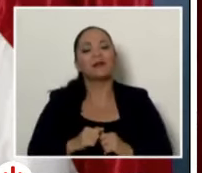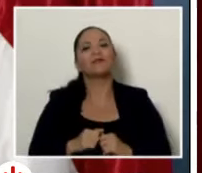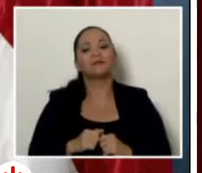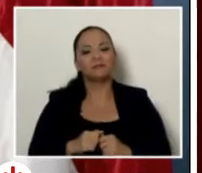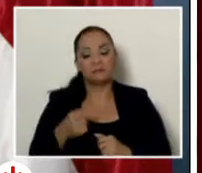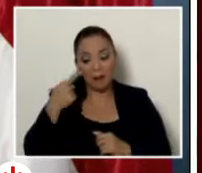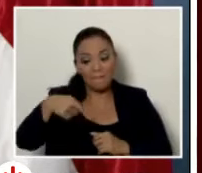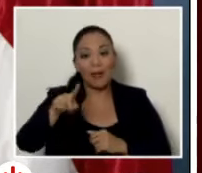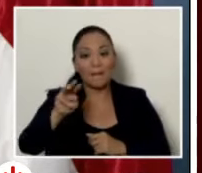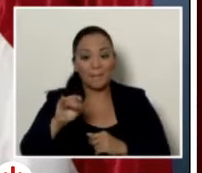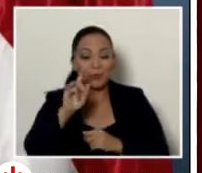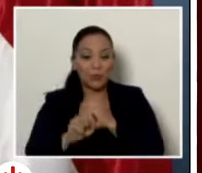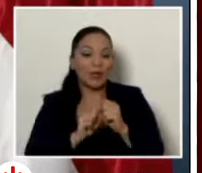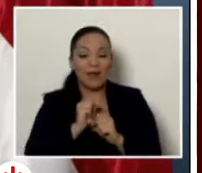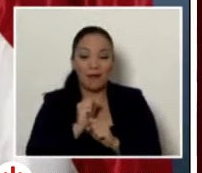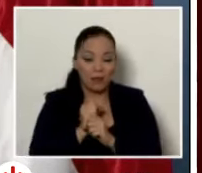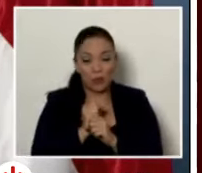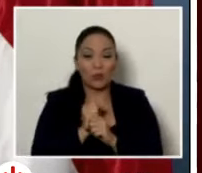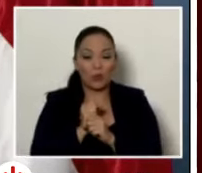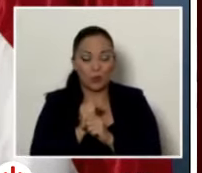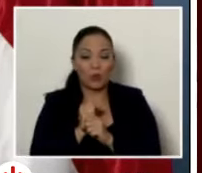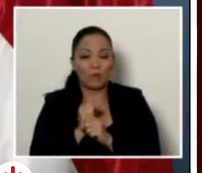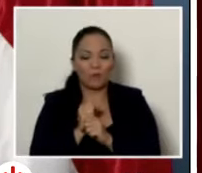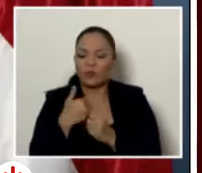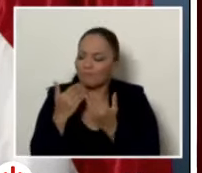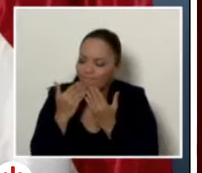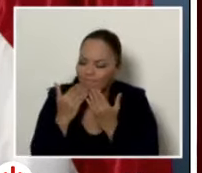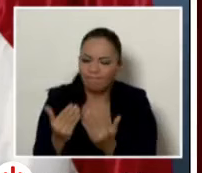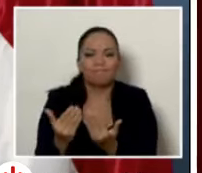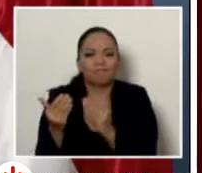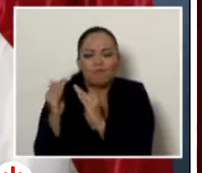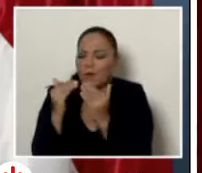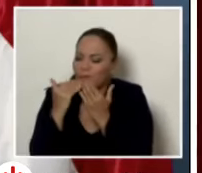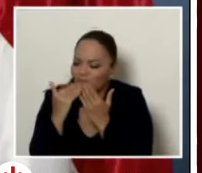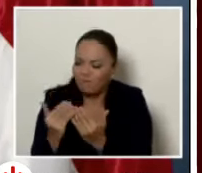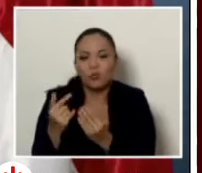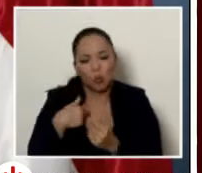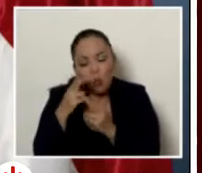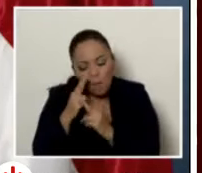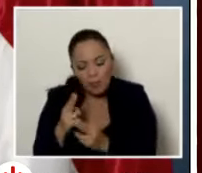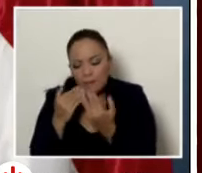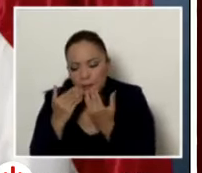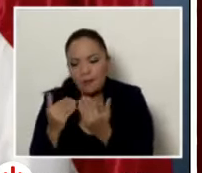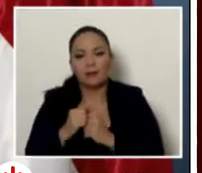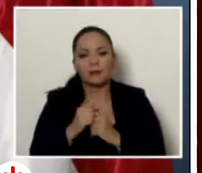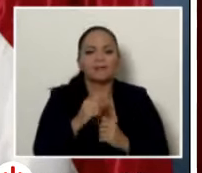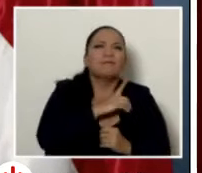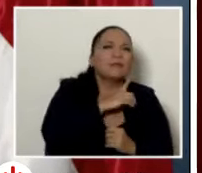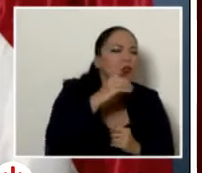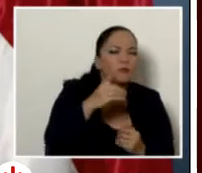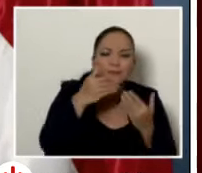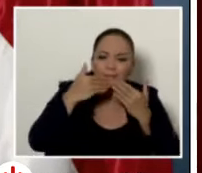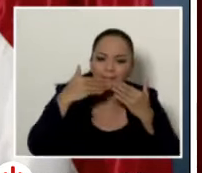año de gestión le agradezco al pueblo con humildad y a Dios profundamente de